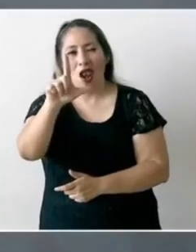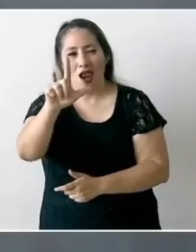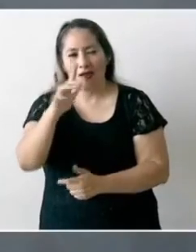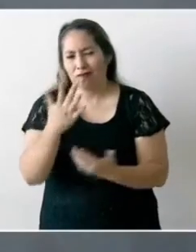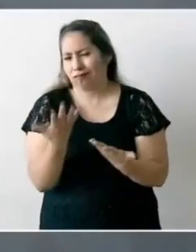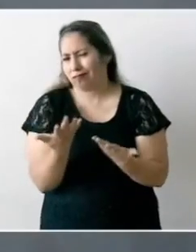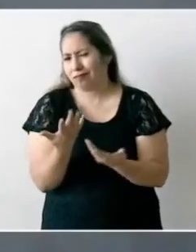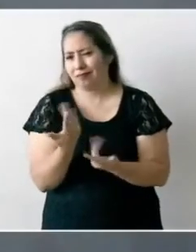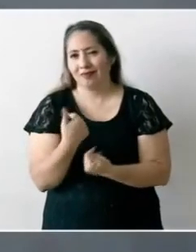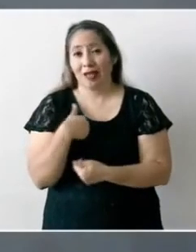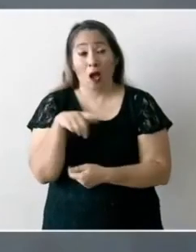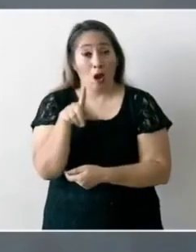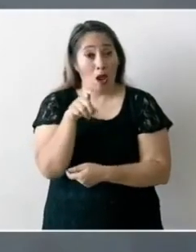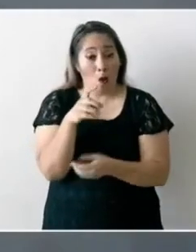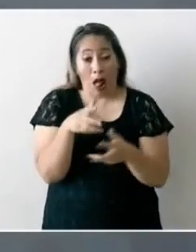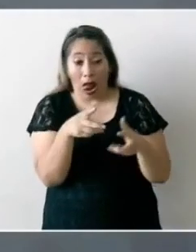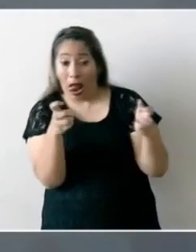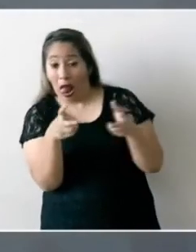con el agua.